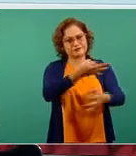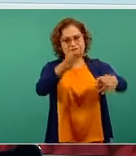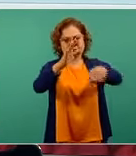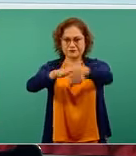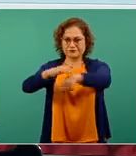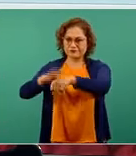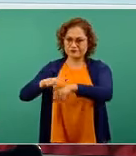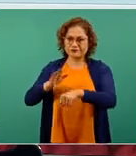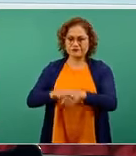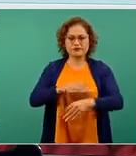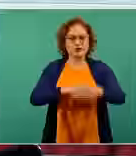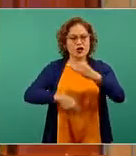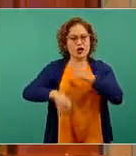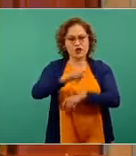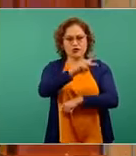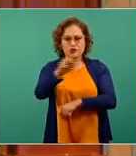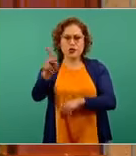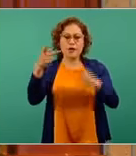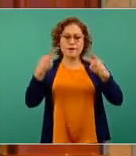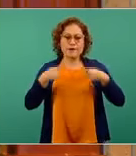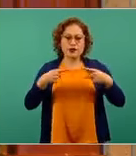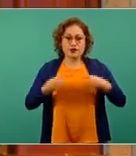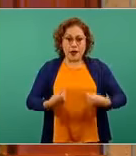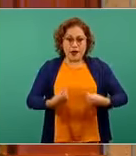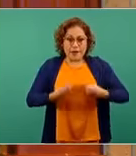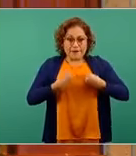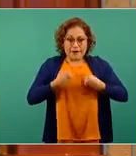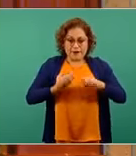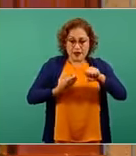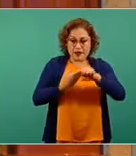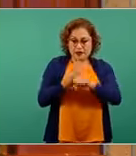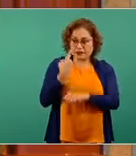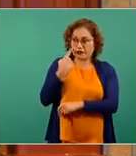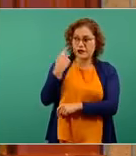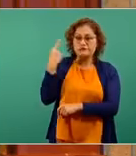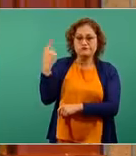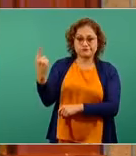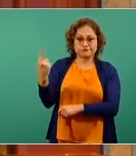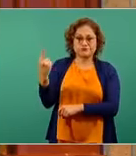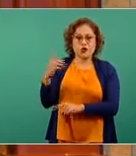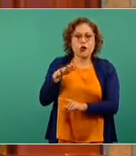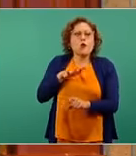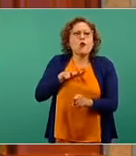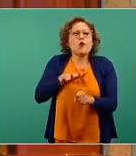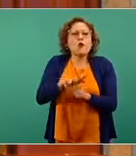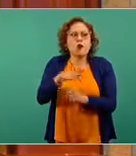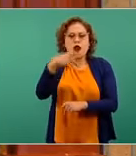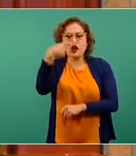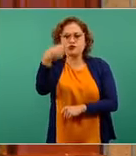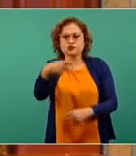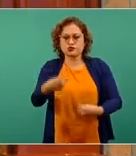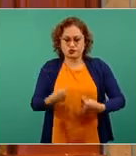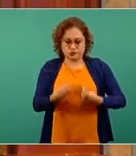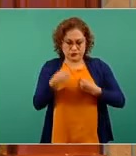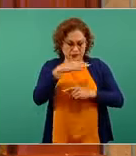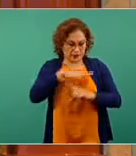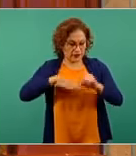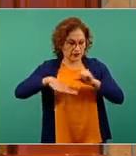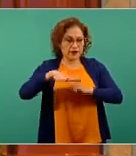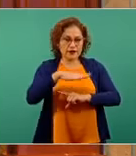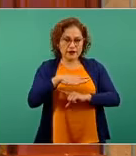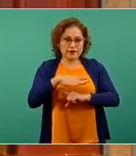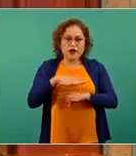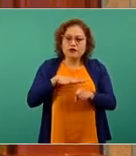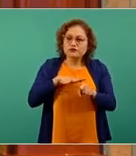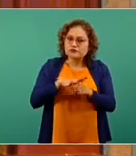reside en cada una de estas 32 entidades federativas, para que identifique el nivel de riesgo en el que se van a encontrar a partir